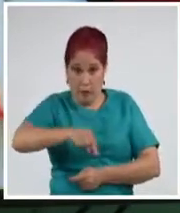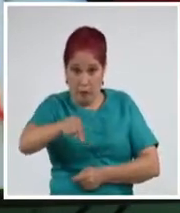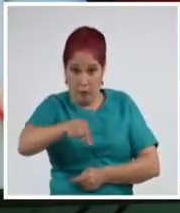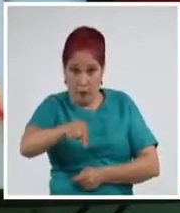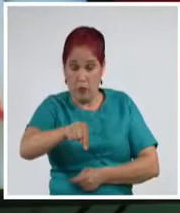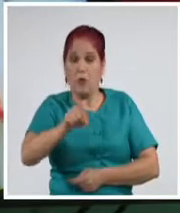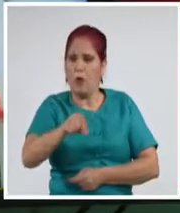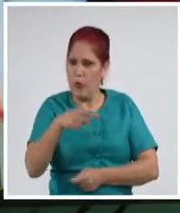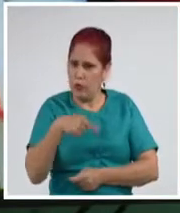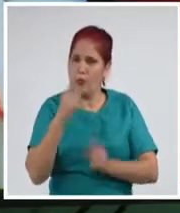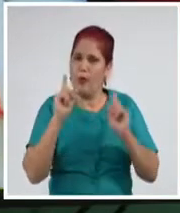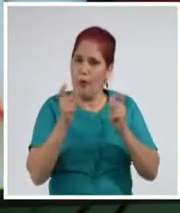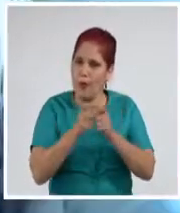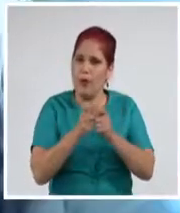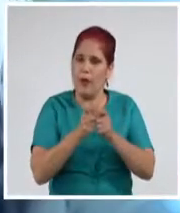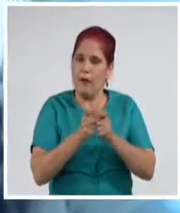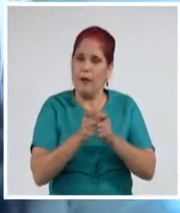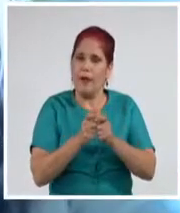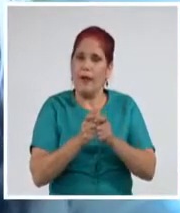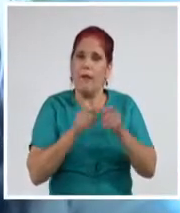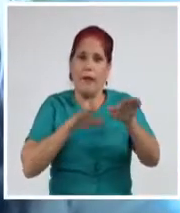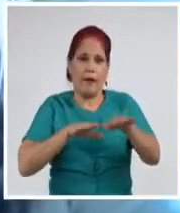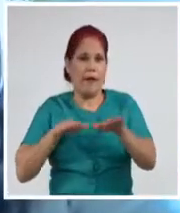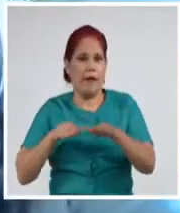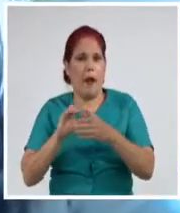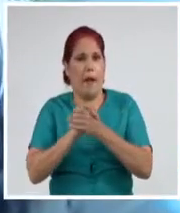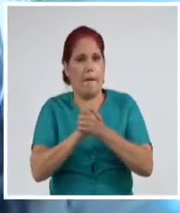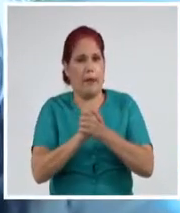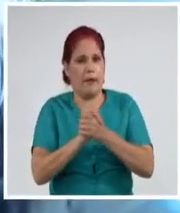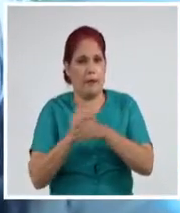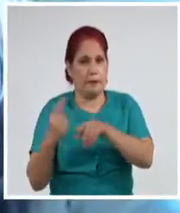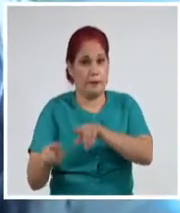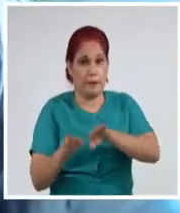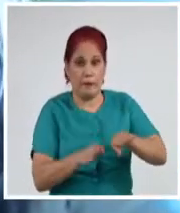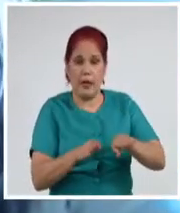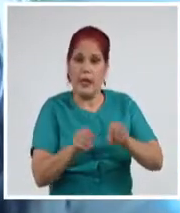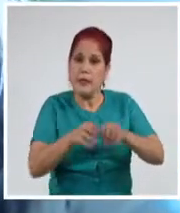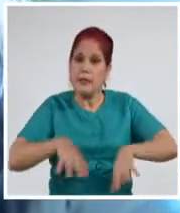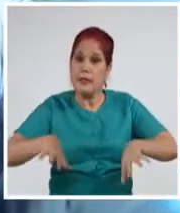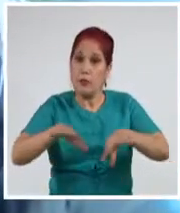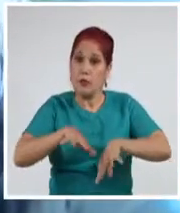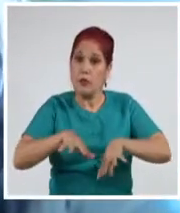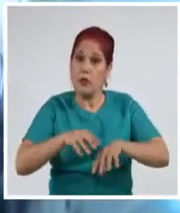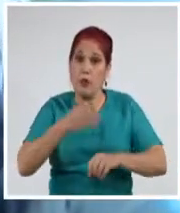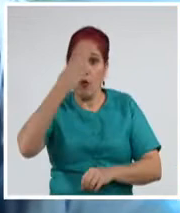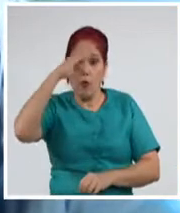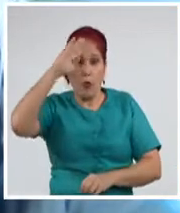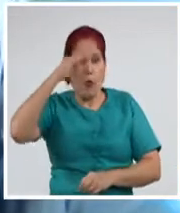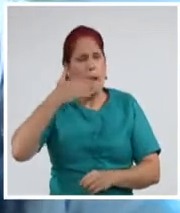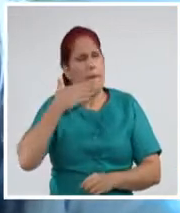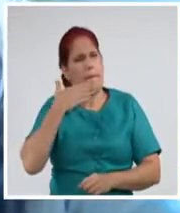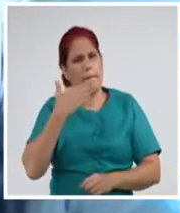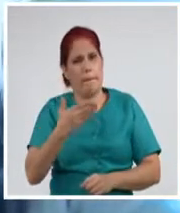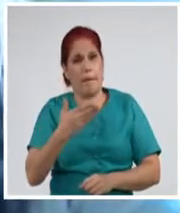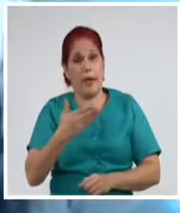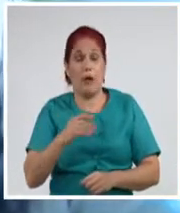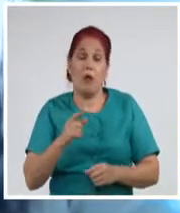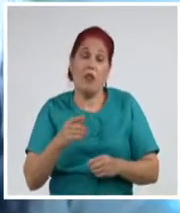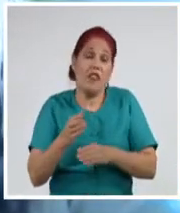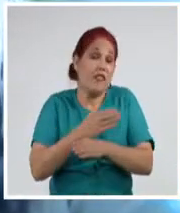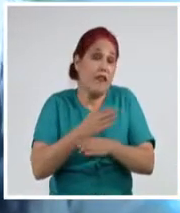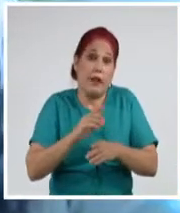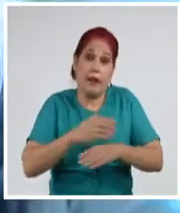vamos a tener una nueva tarabana aquí. La situación de Cuba sería infinitamente distinta